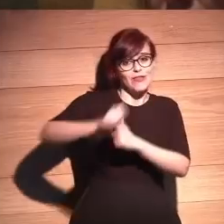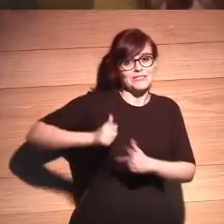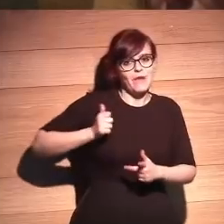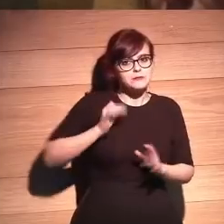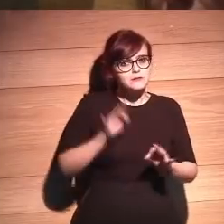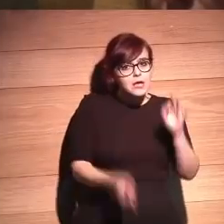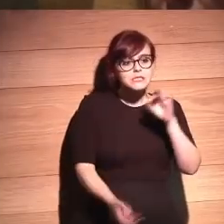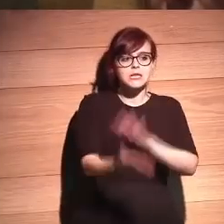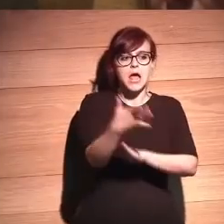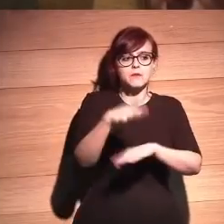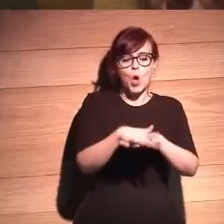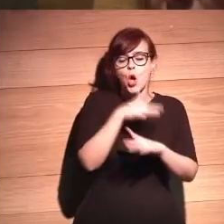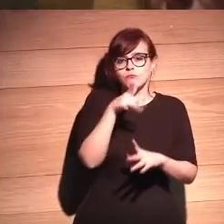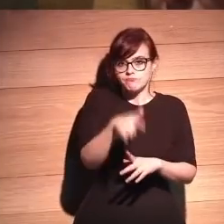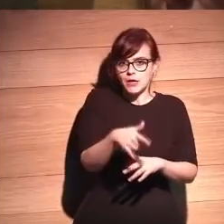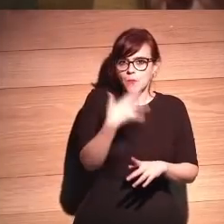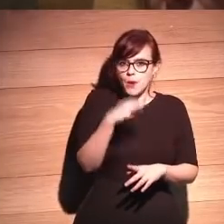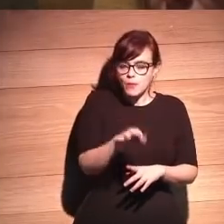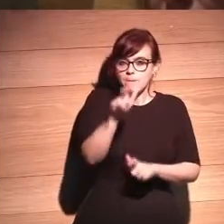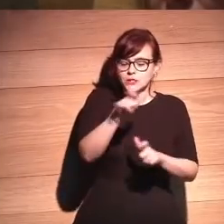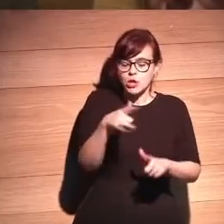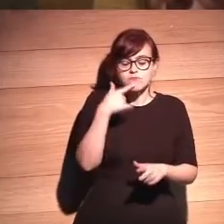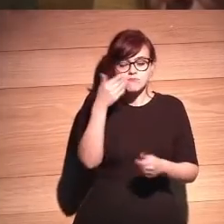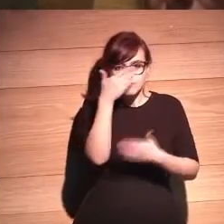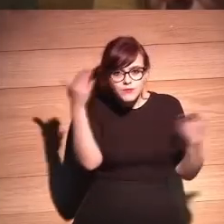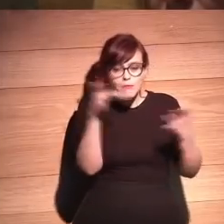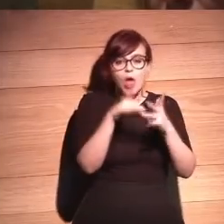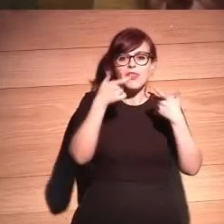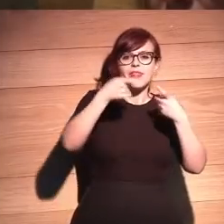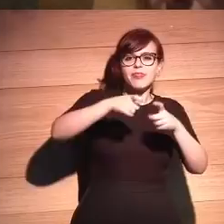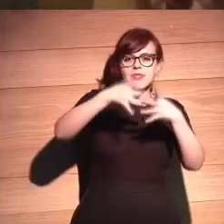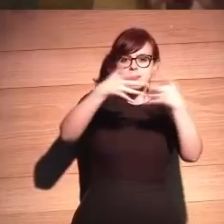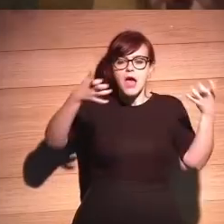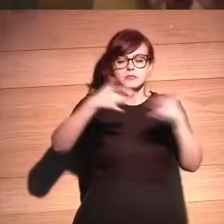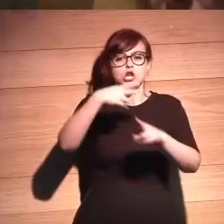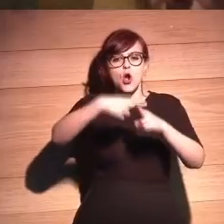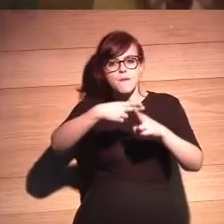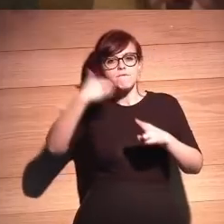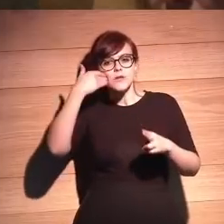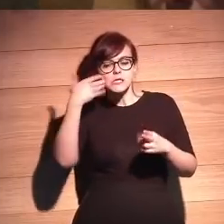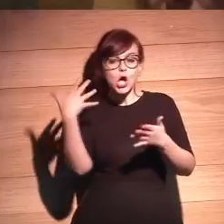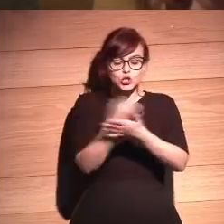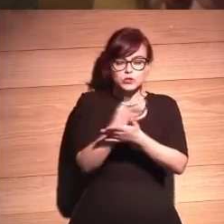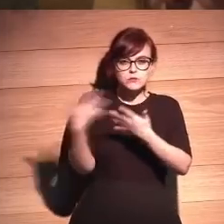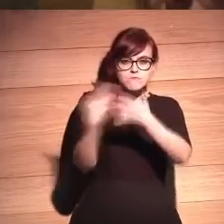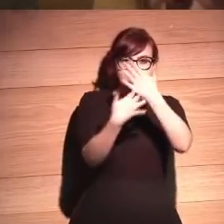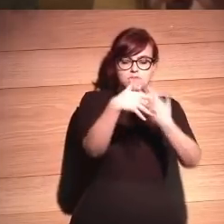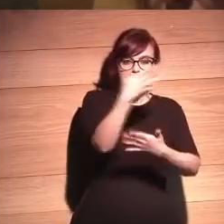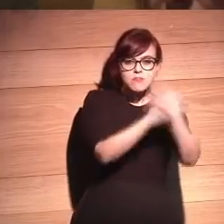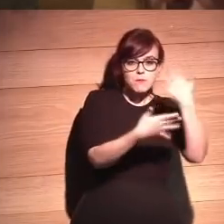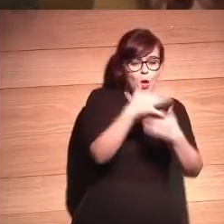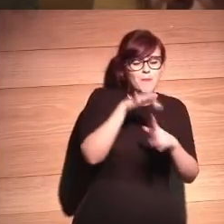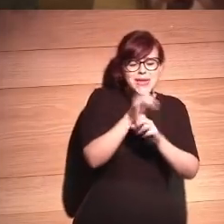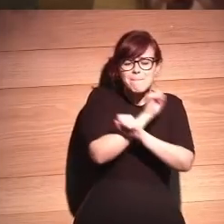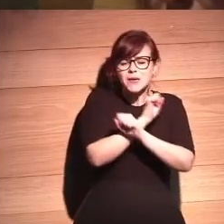falsas que son absolutamente creíbles. Con citas, con fechas, con nombres que serían prácticamente